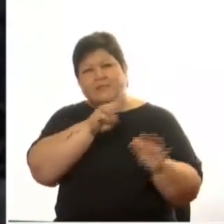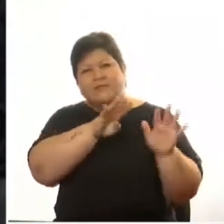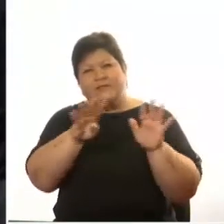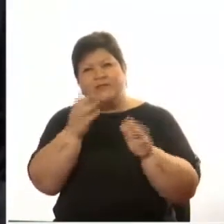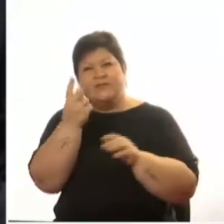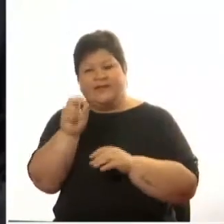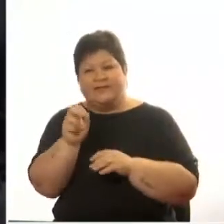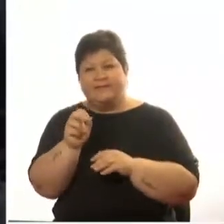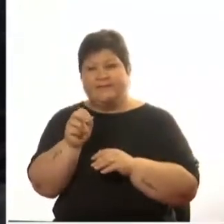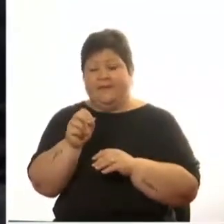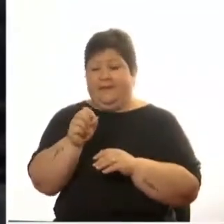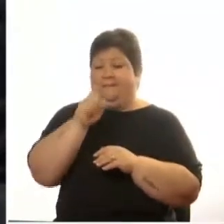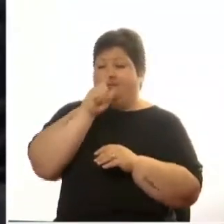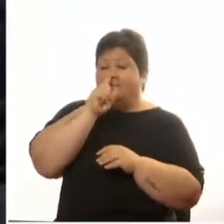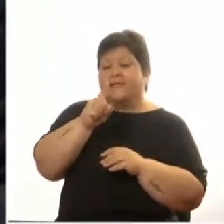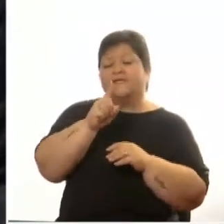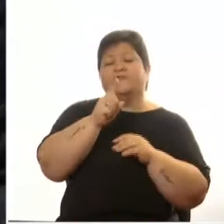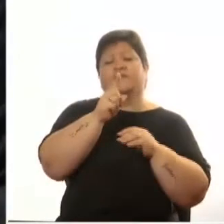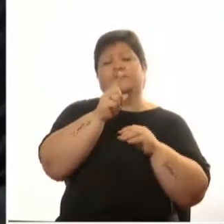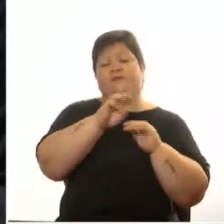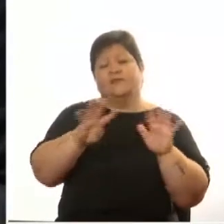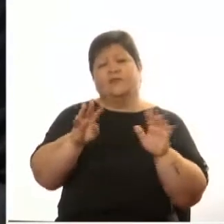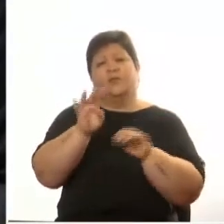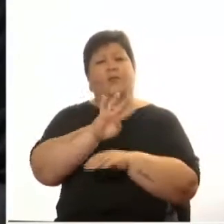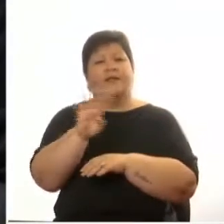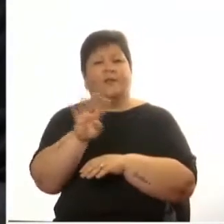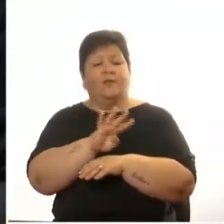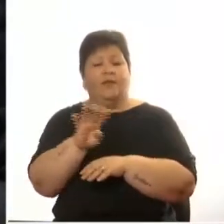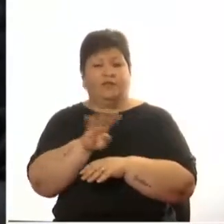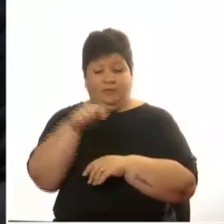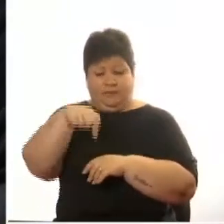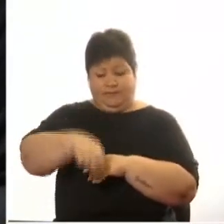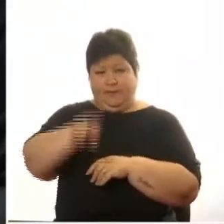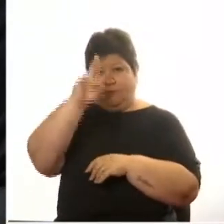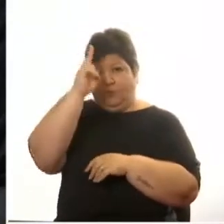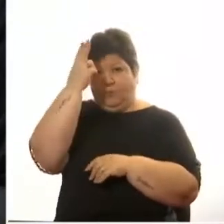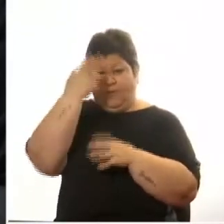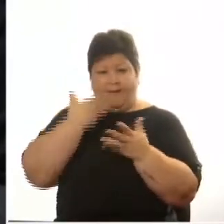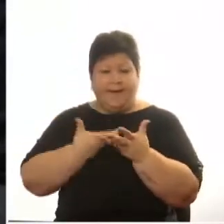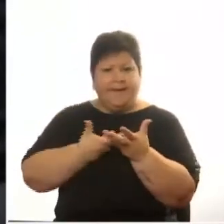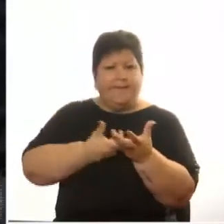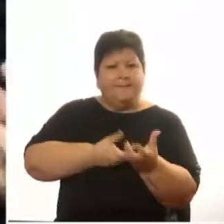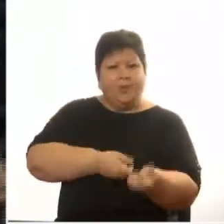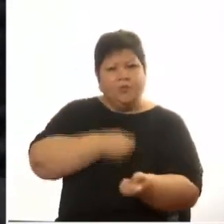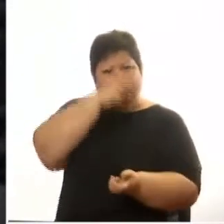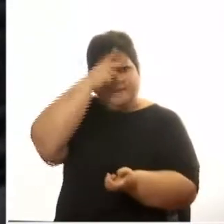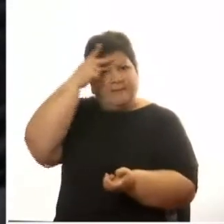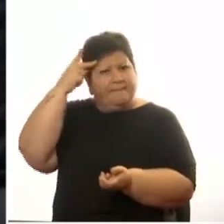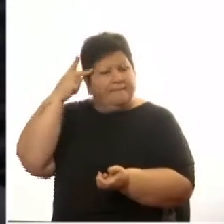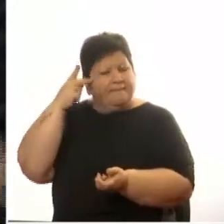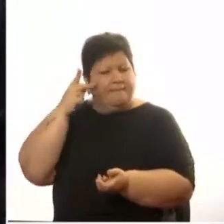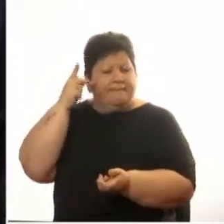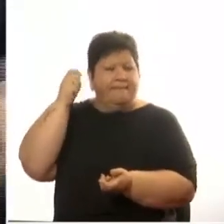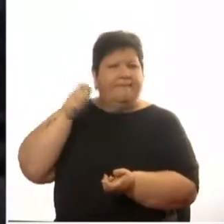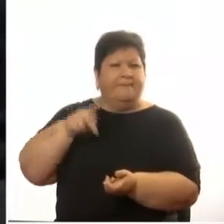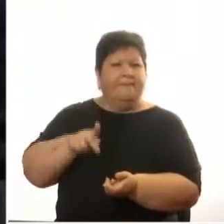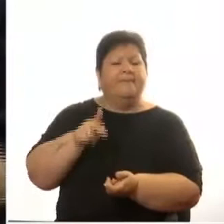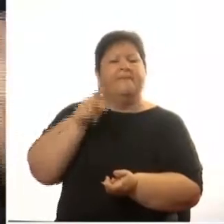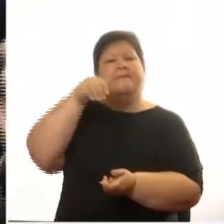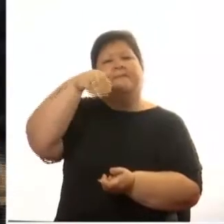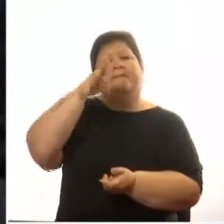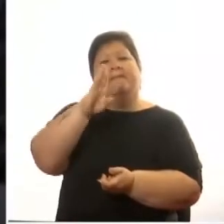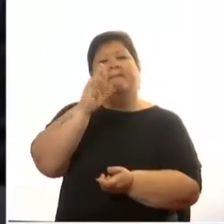en el Uruguay se instaló el Comité Pro Palestina Judía en el Ateneo con nombres